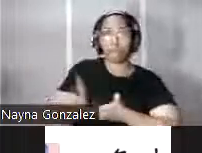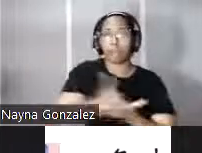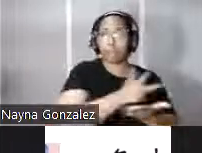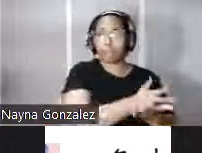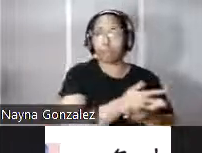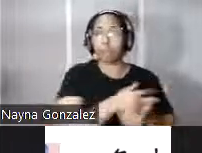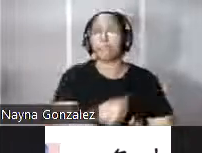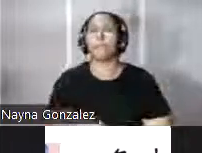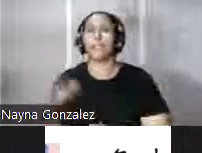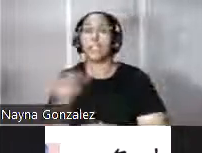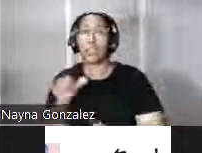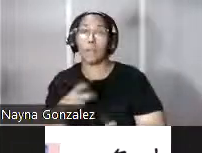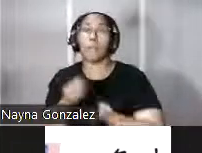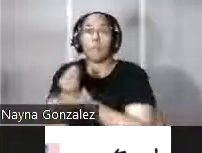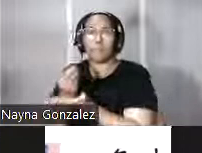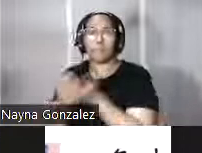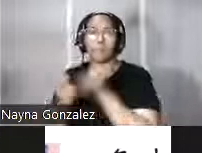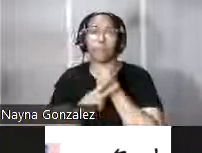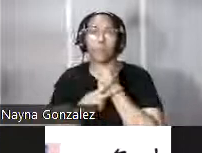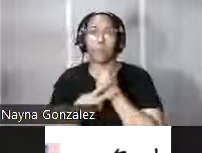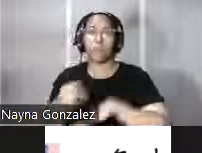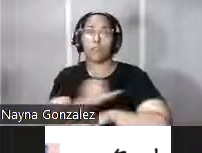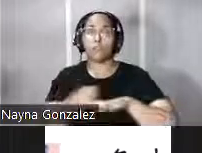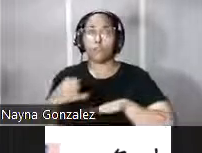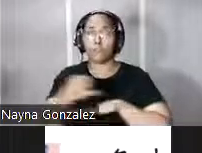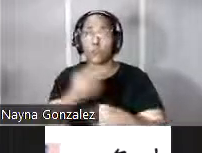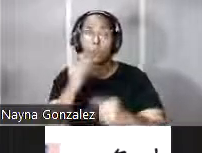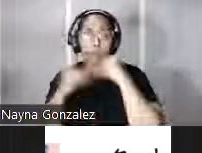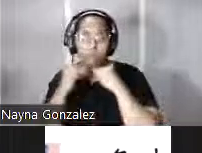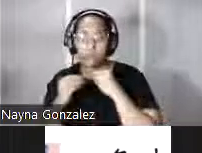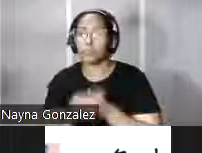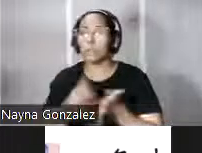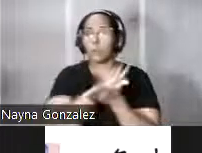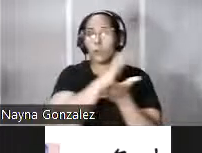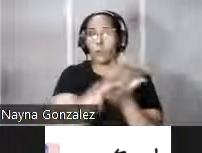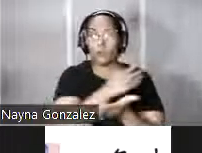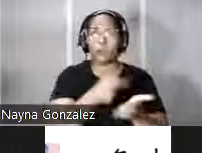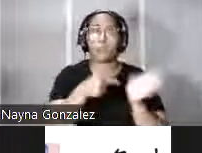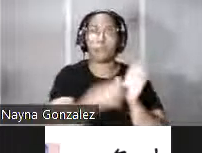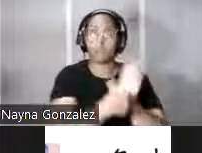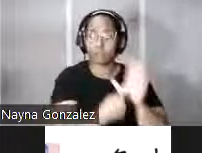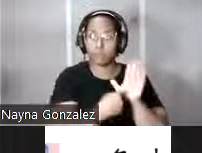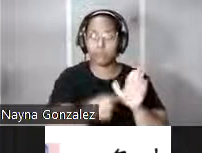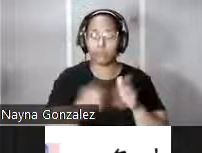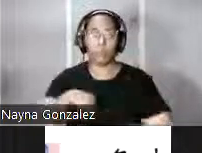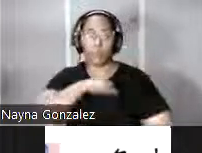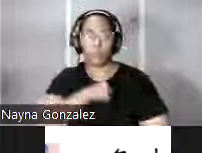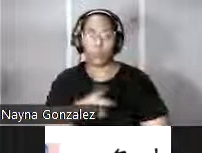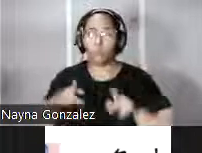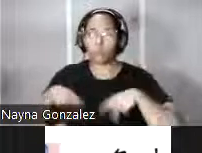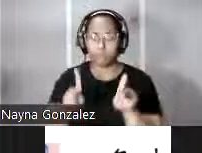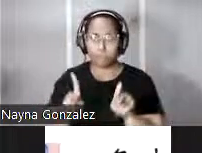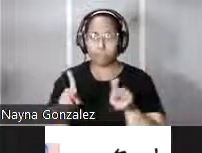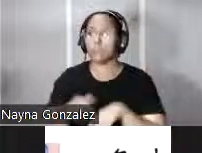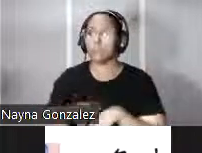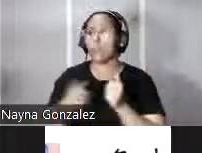en ella el tesoro y las municiones de la isla. La documentación gráfica y documental que ha llegado hasta nosotros permite constatar que